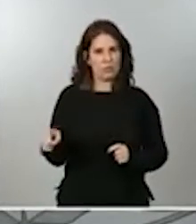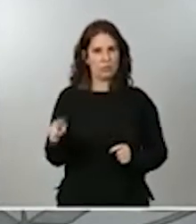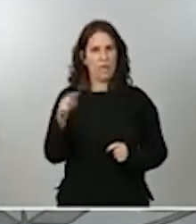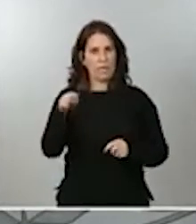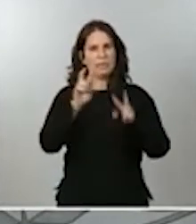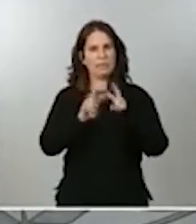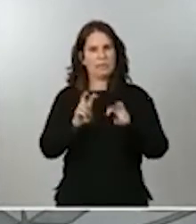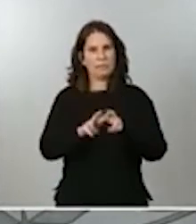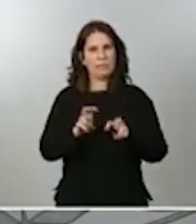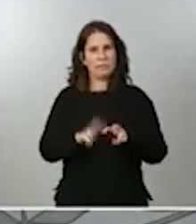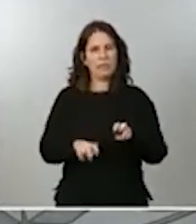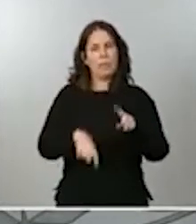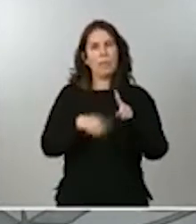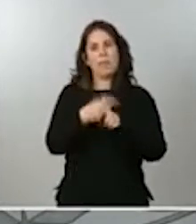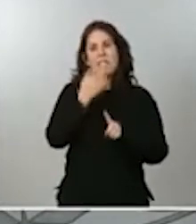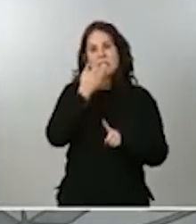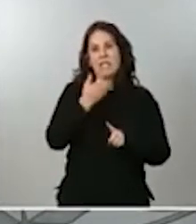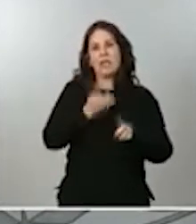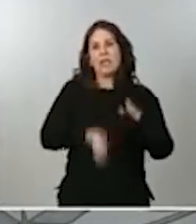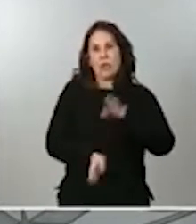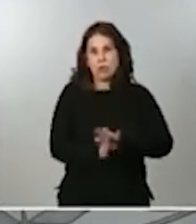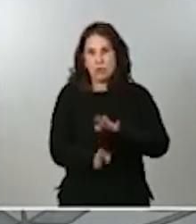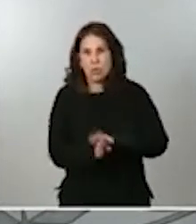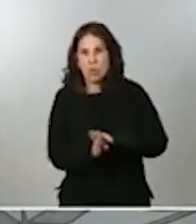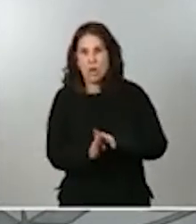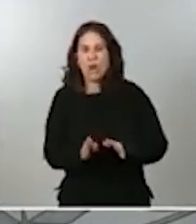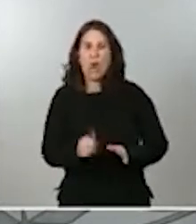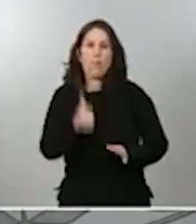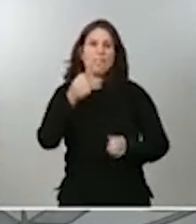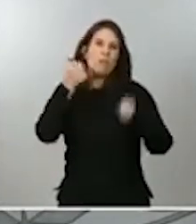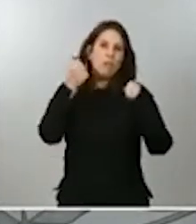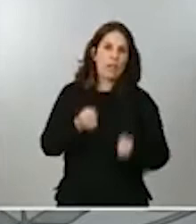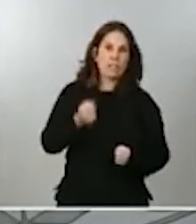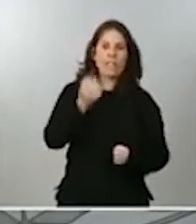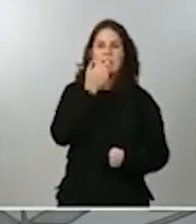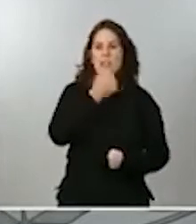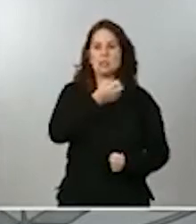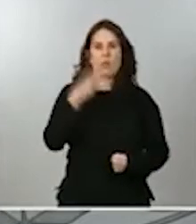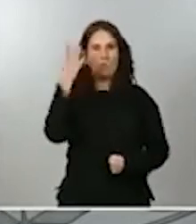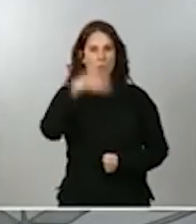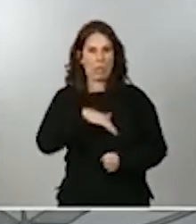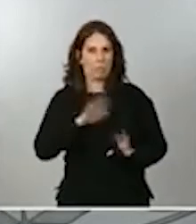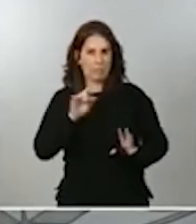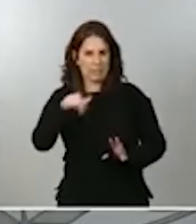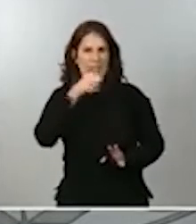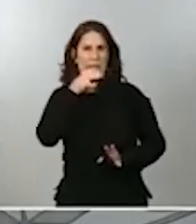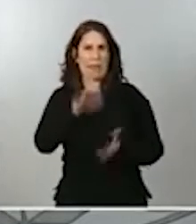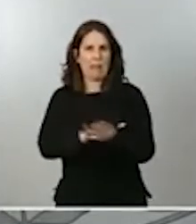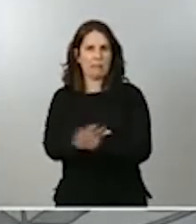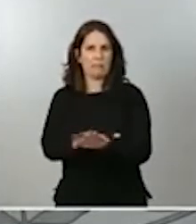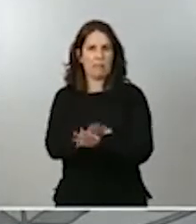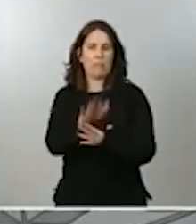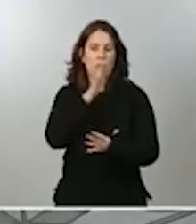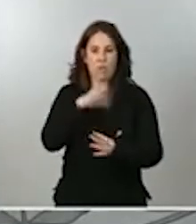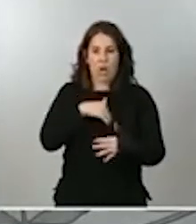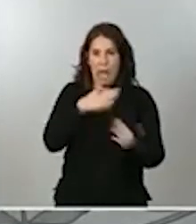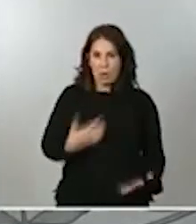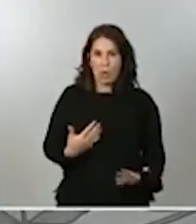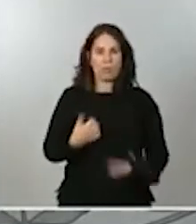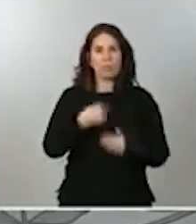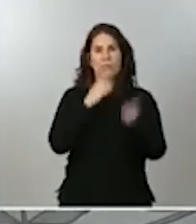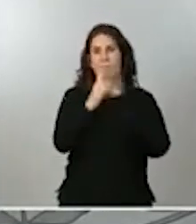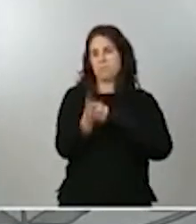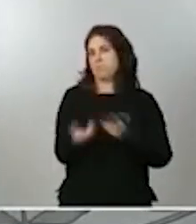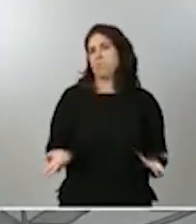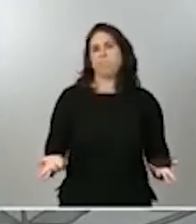y la capacidad de poder intensificarla si no surten el efecto correspondiente. Por eso es prematuro hacer ningún pronunciamiento